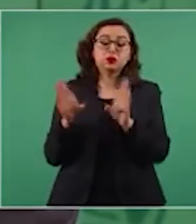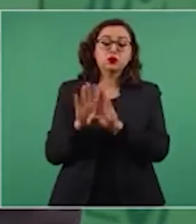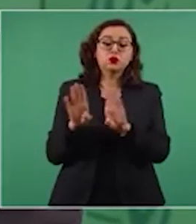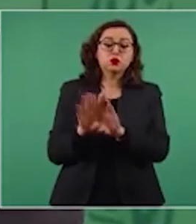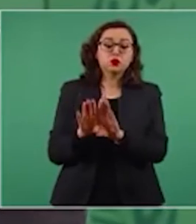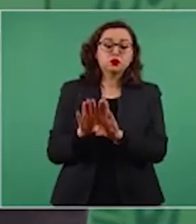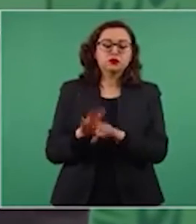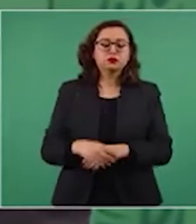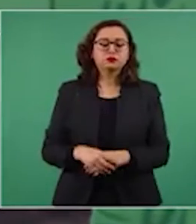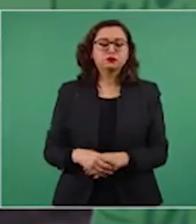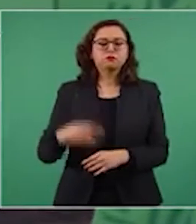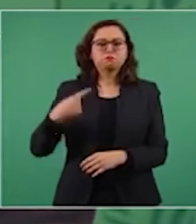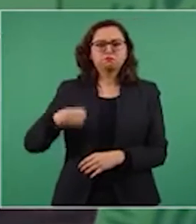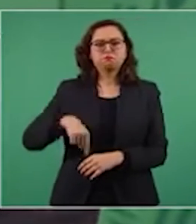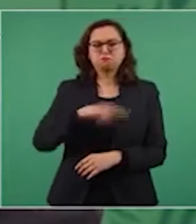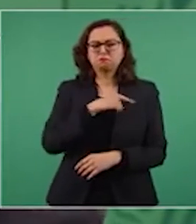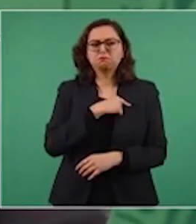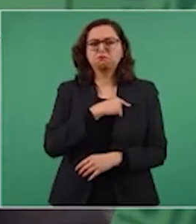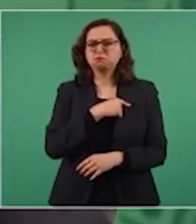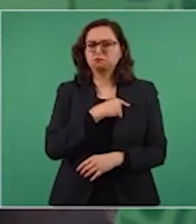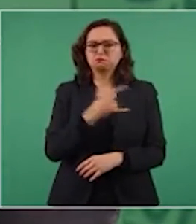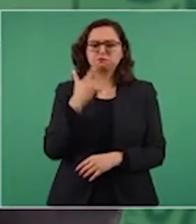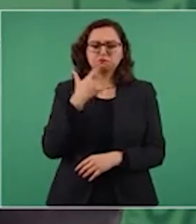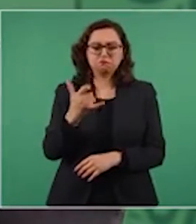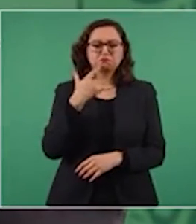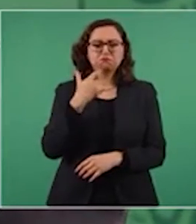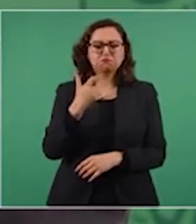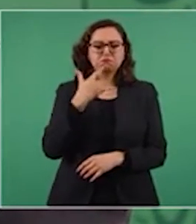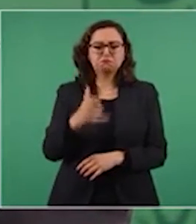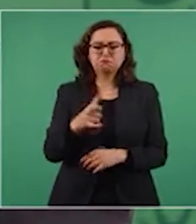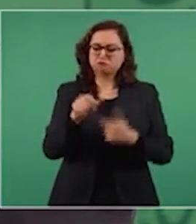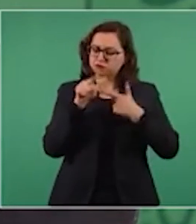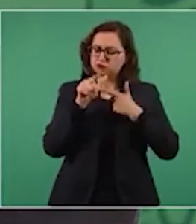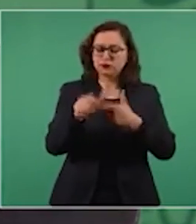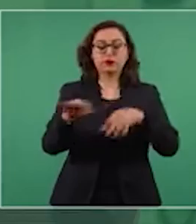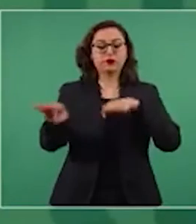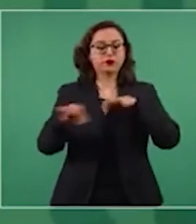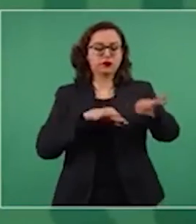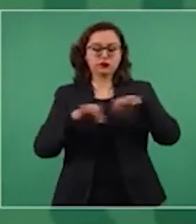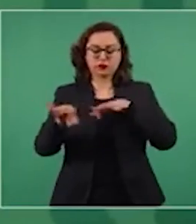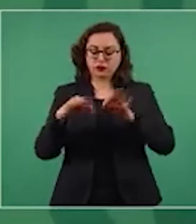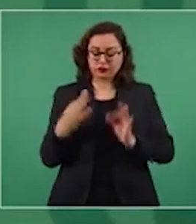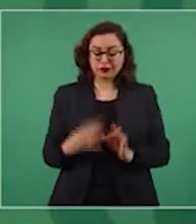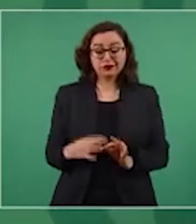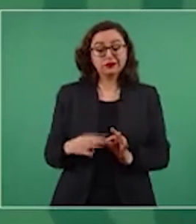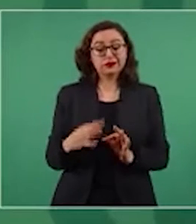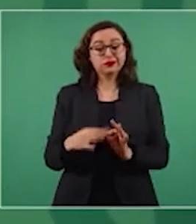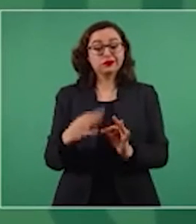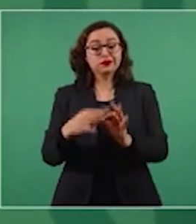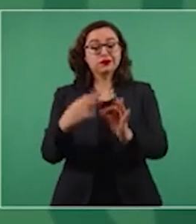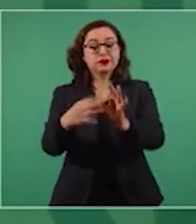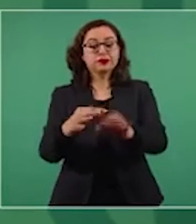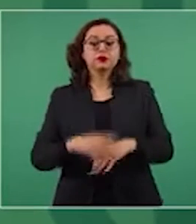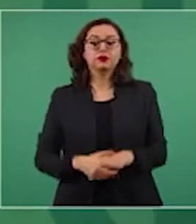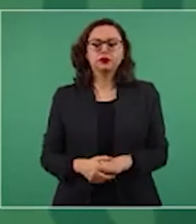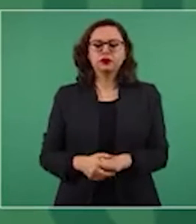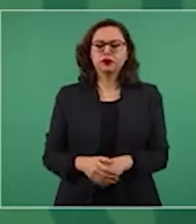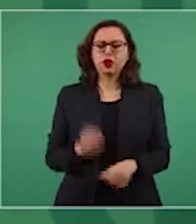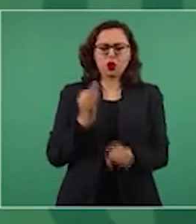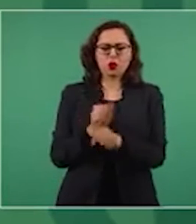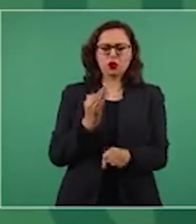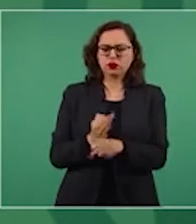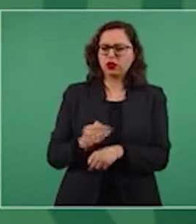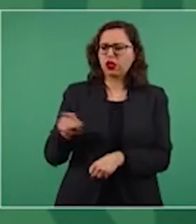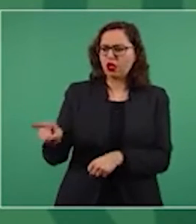Nosotros vamos a seguir trabajando de manera institucional. Llevamos muy buena relación con el gobernador